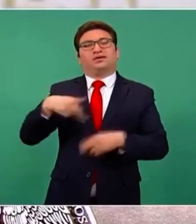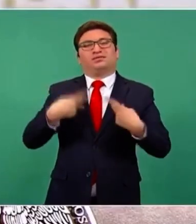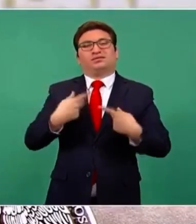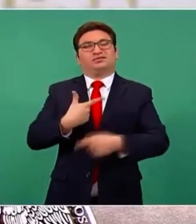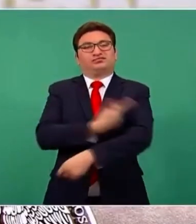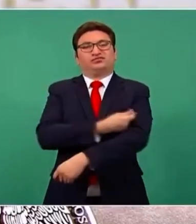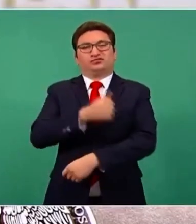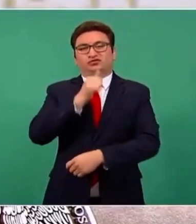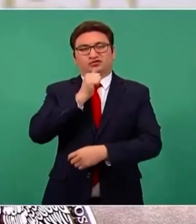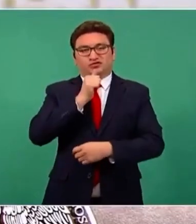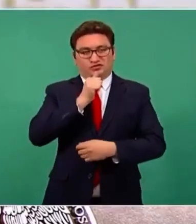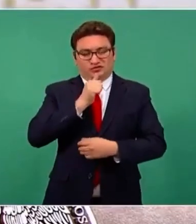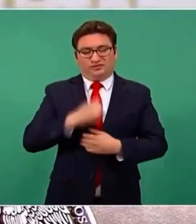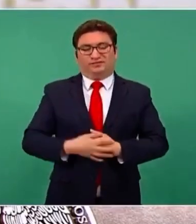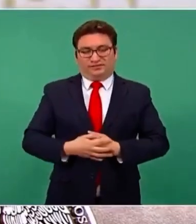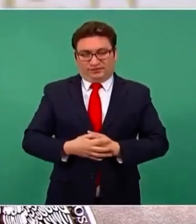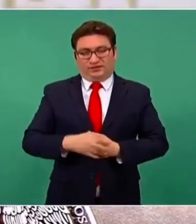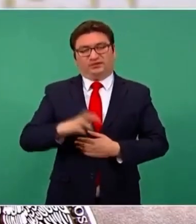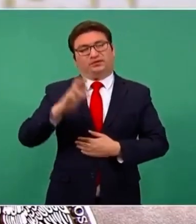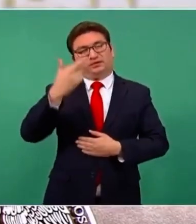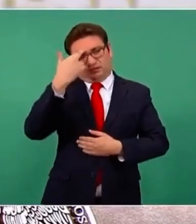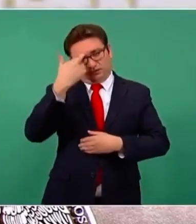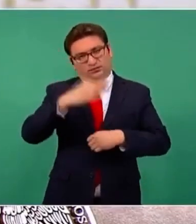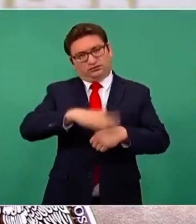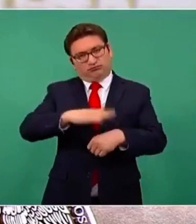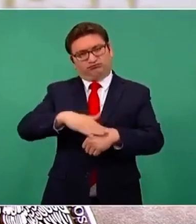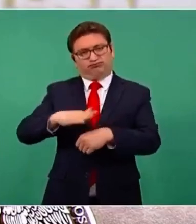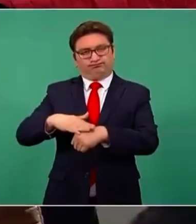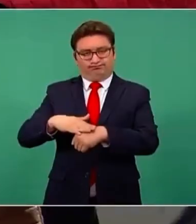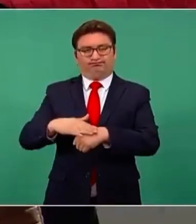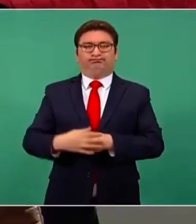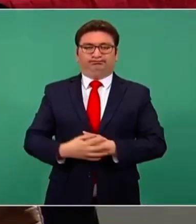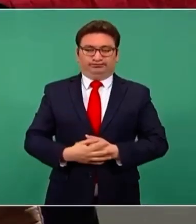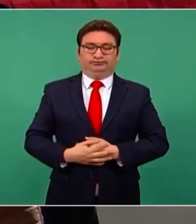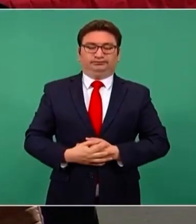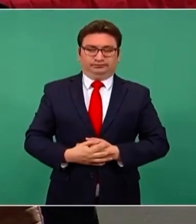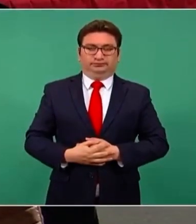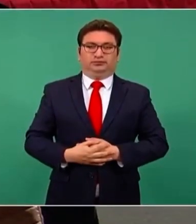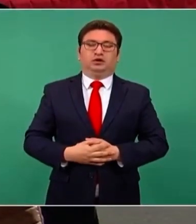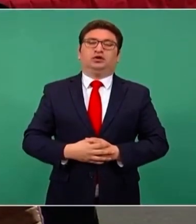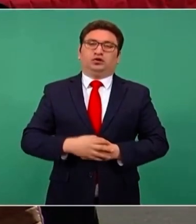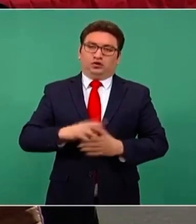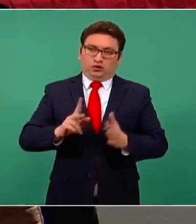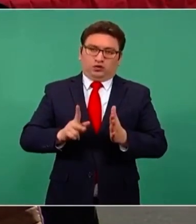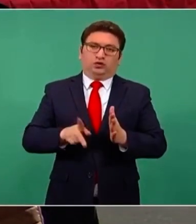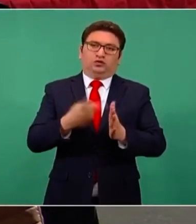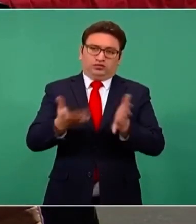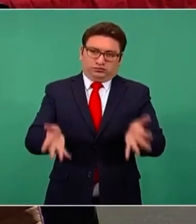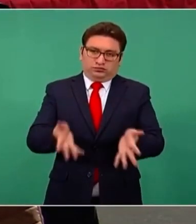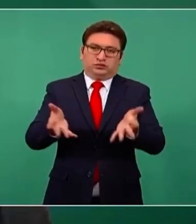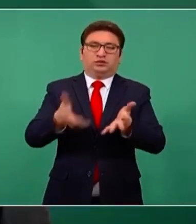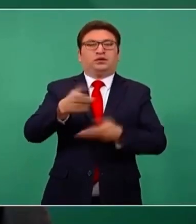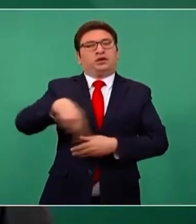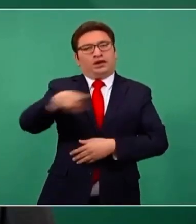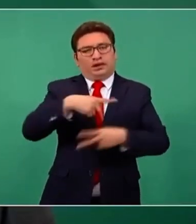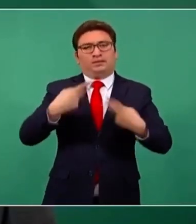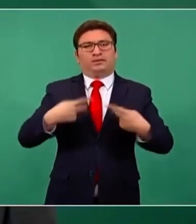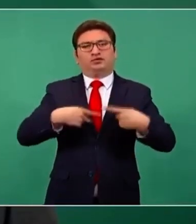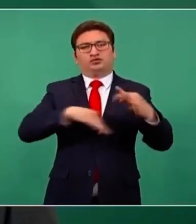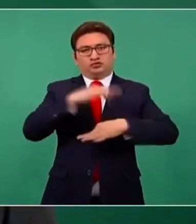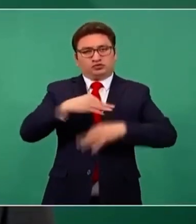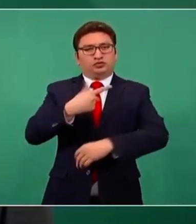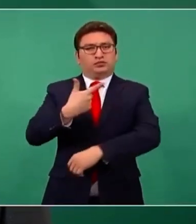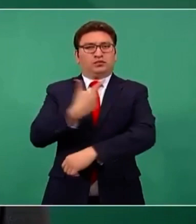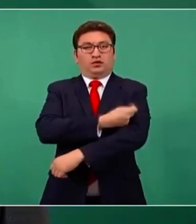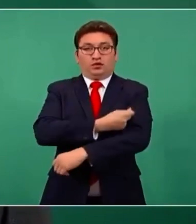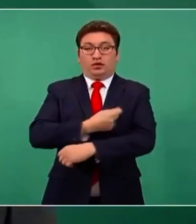sido vacunados. Recordamos esto y seguimos insistiendo en que las personas se vacunen, si es que